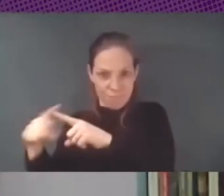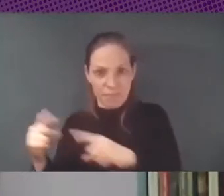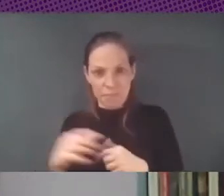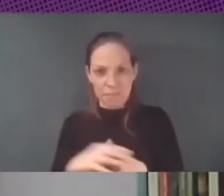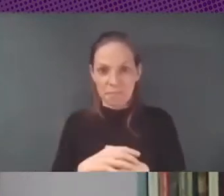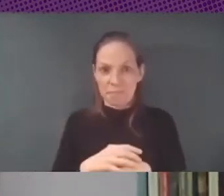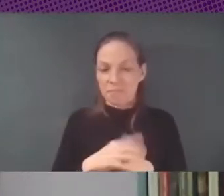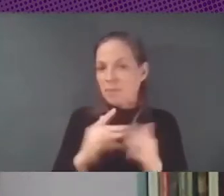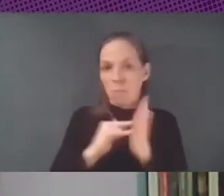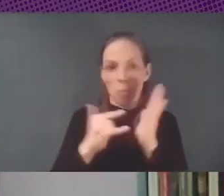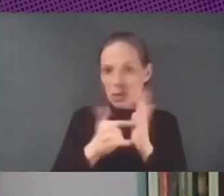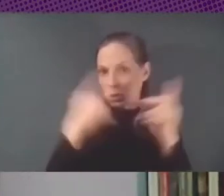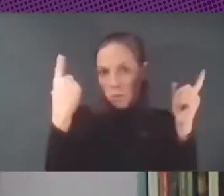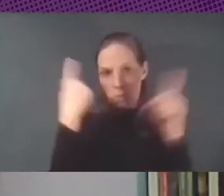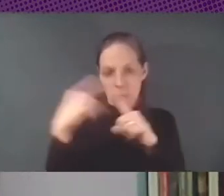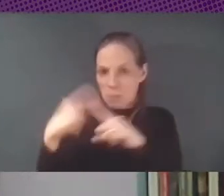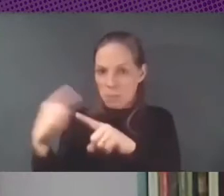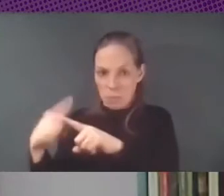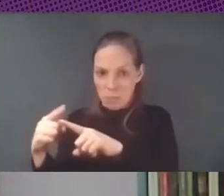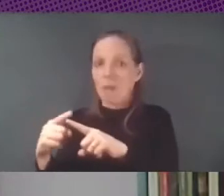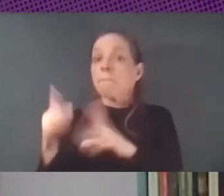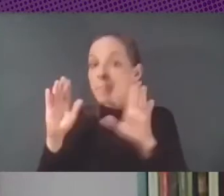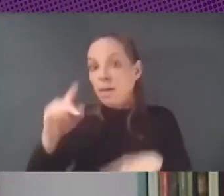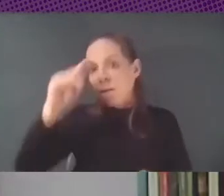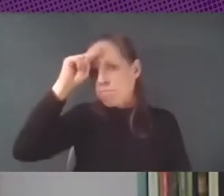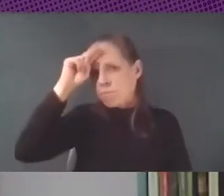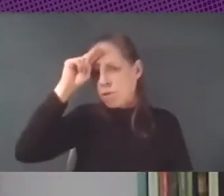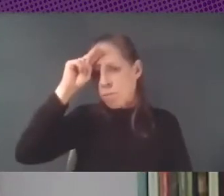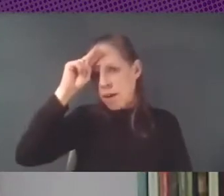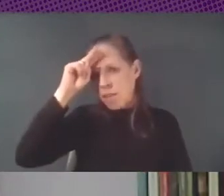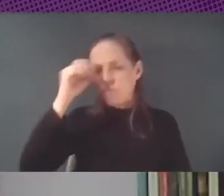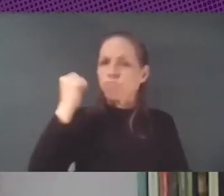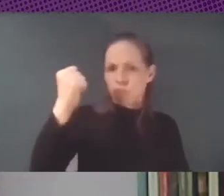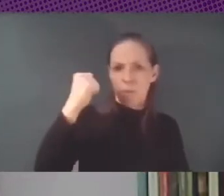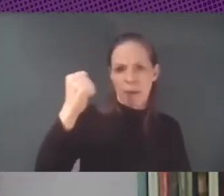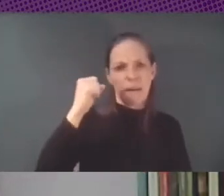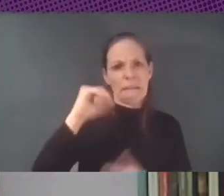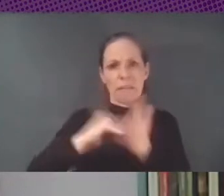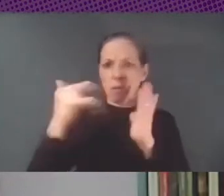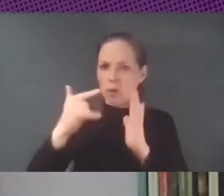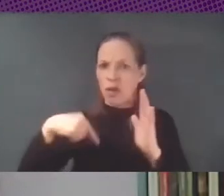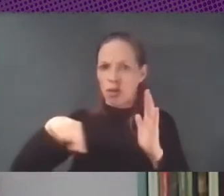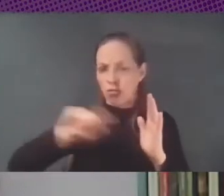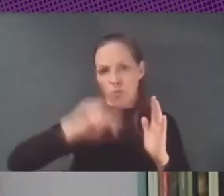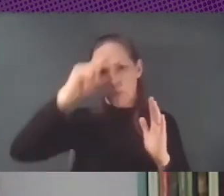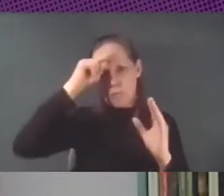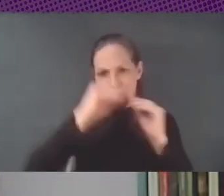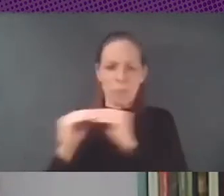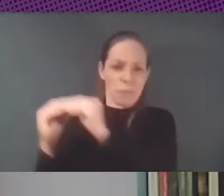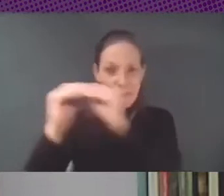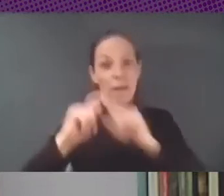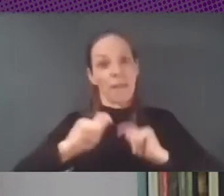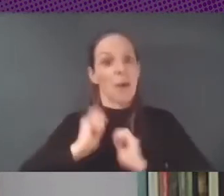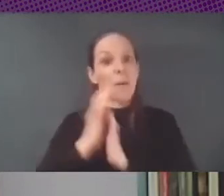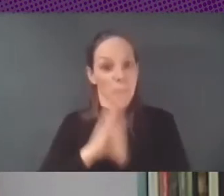y distintos proyectos con esta preocupación por la soberanía tecnológica y eso no deja de ser alentador en mi caso